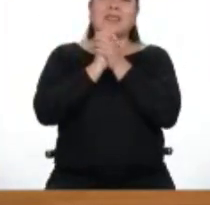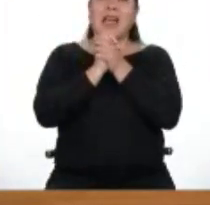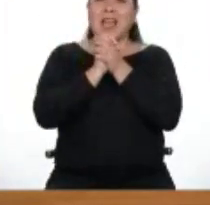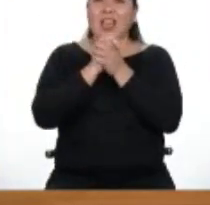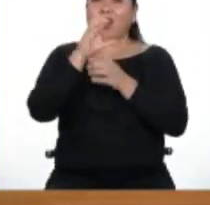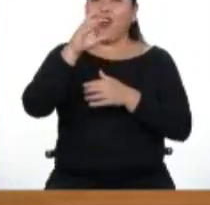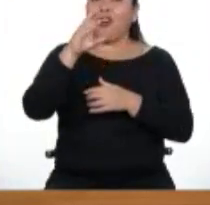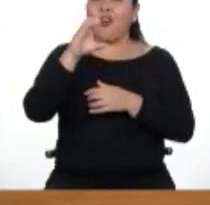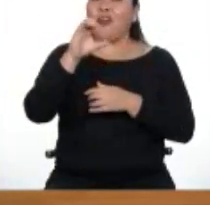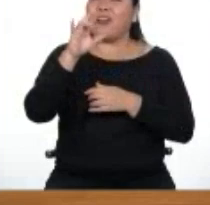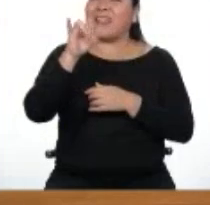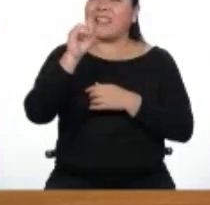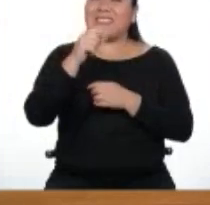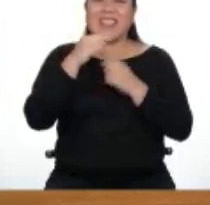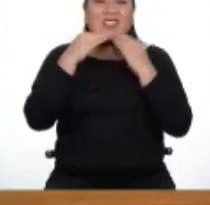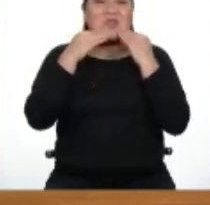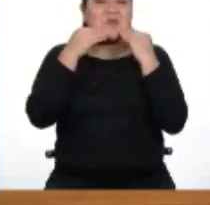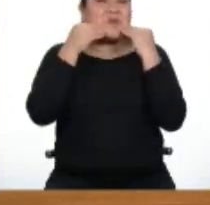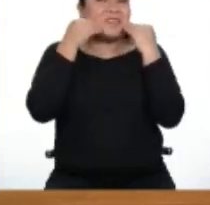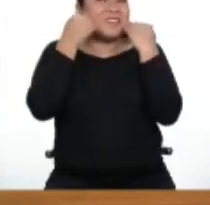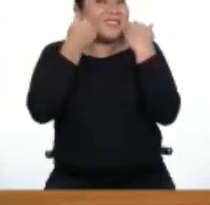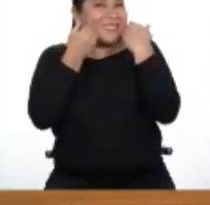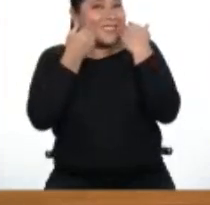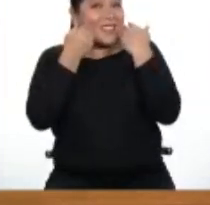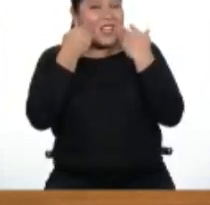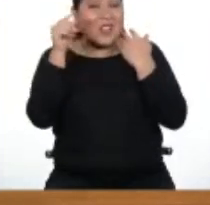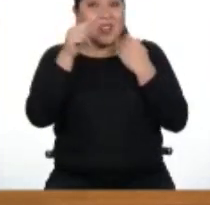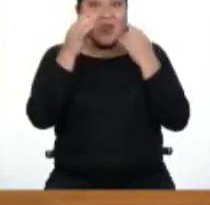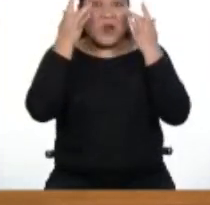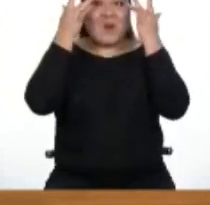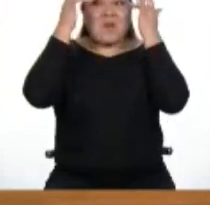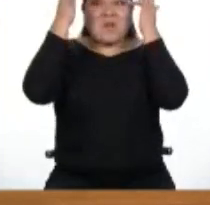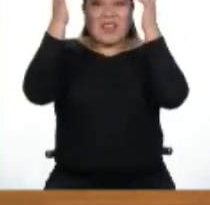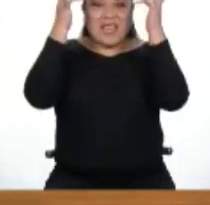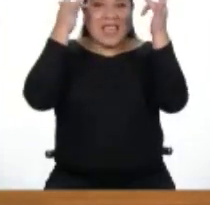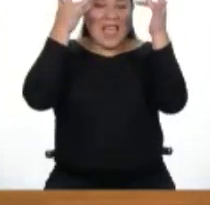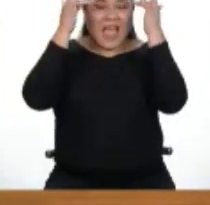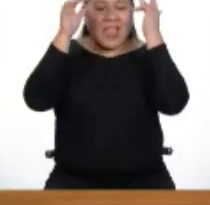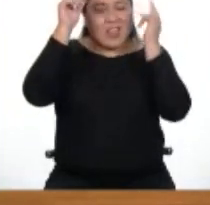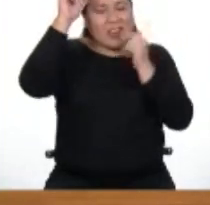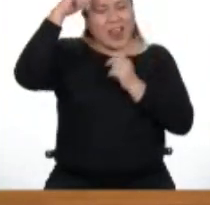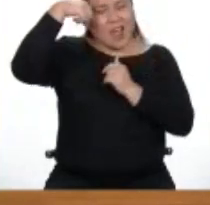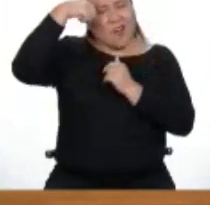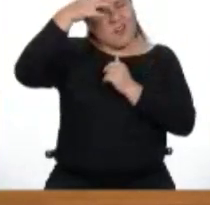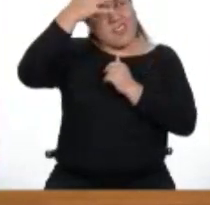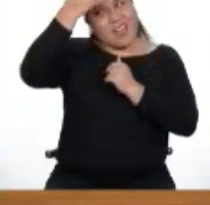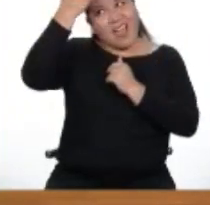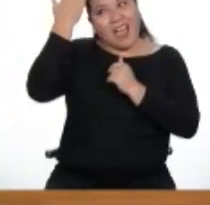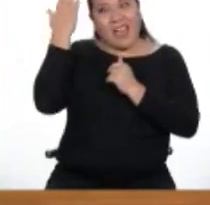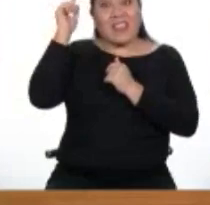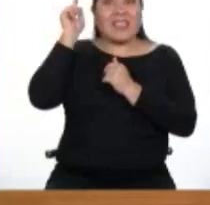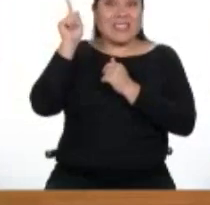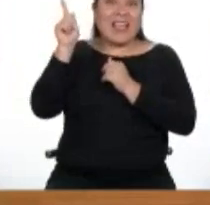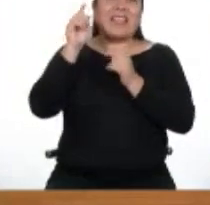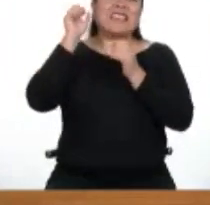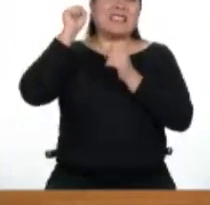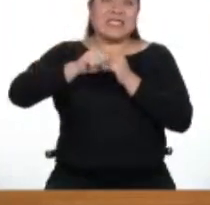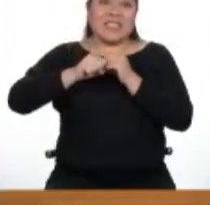amistad con Cristian, no se te dibujó una sonrisa? ¿No te brillaron los ojos de solo imaginar que él sí